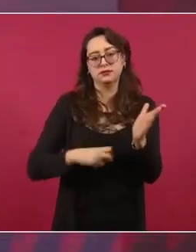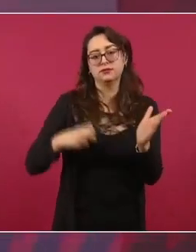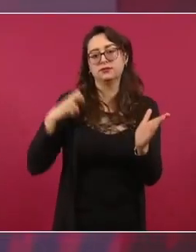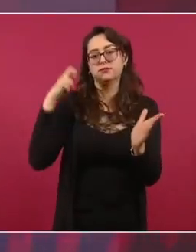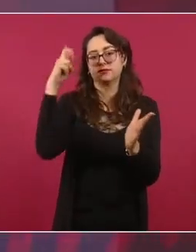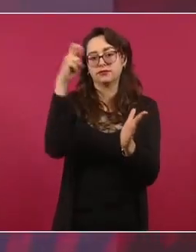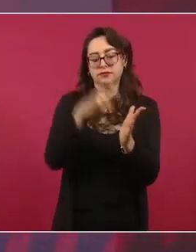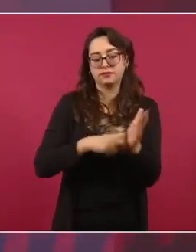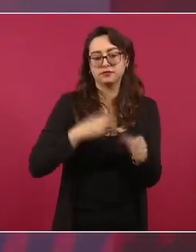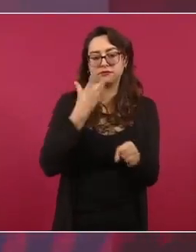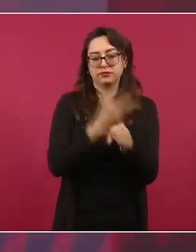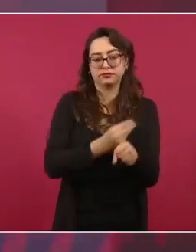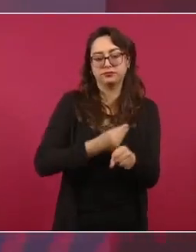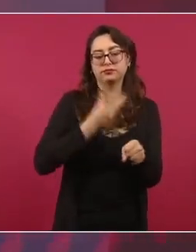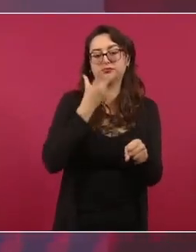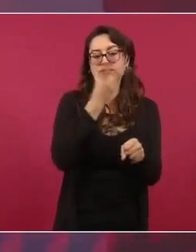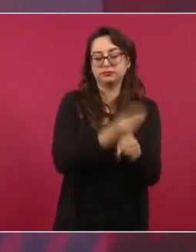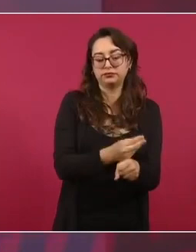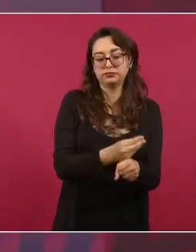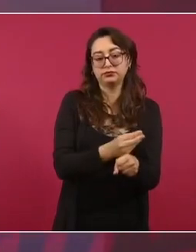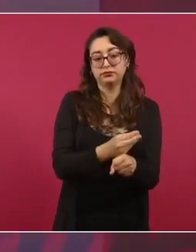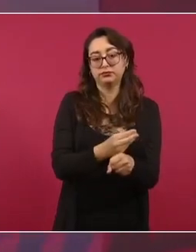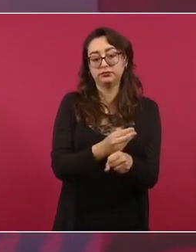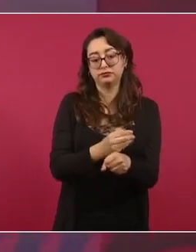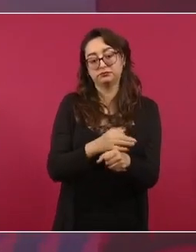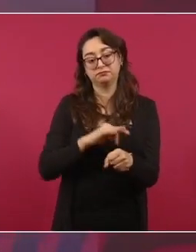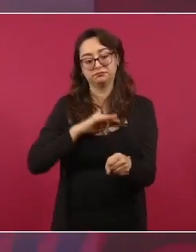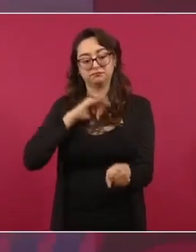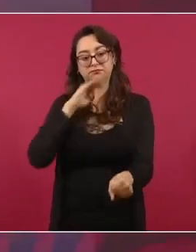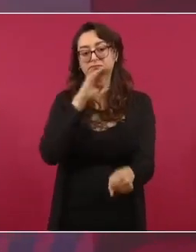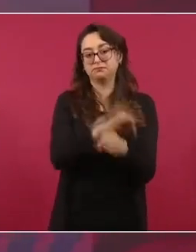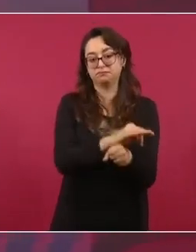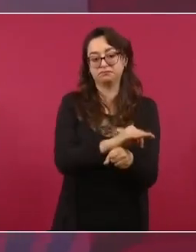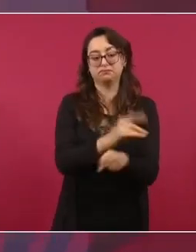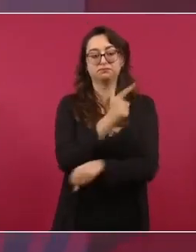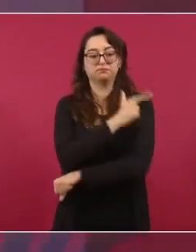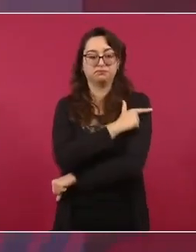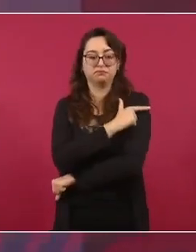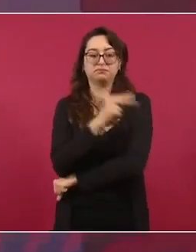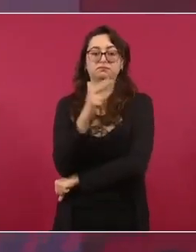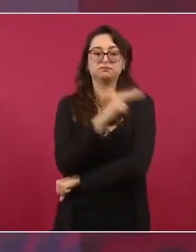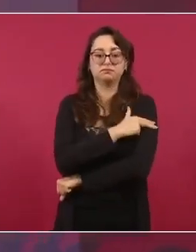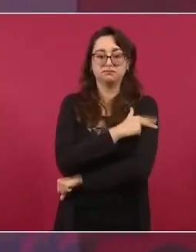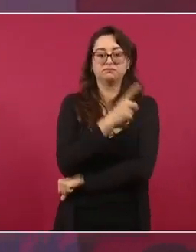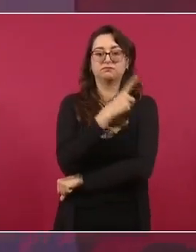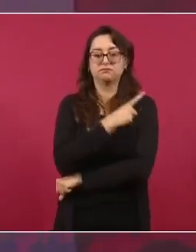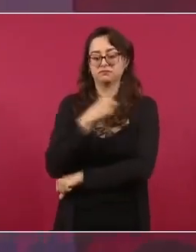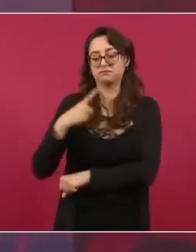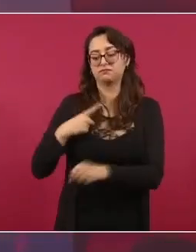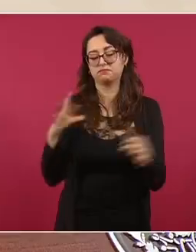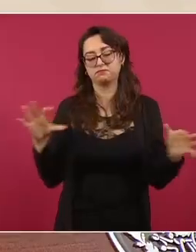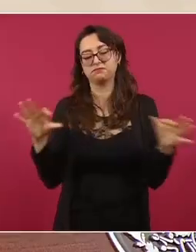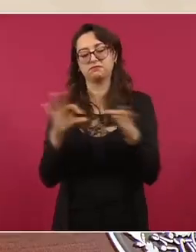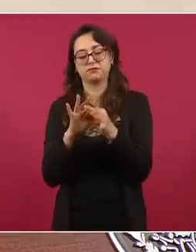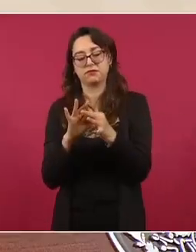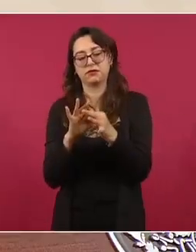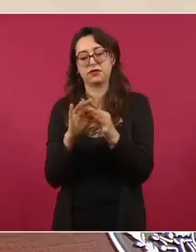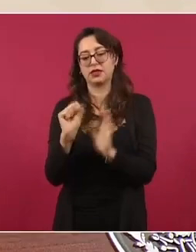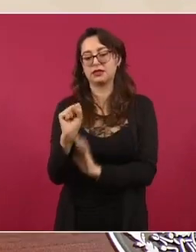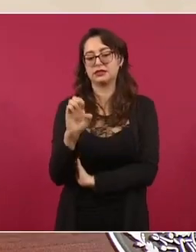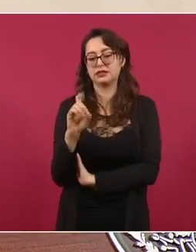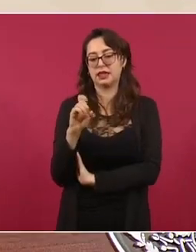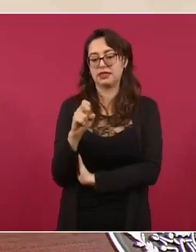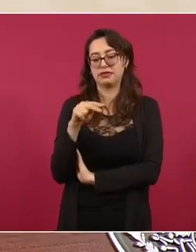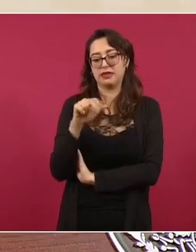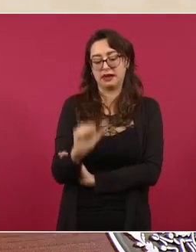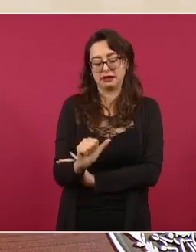para insistir en que la Guardia Nacional dependa de la Secretaría de la Secretaría Defensa,